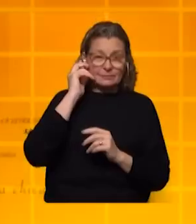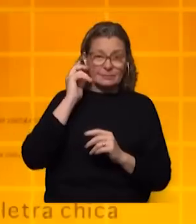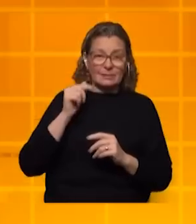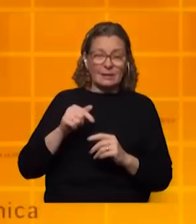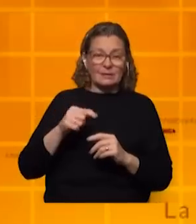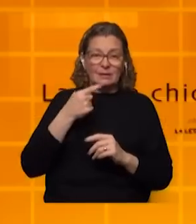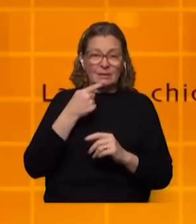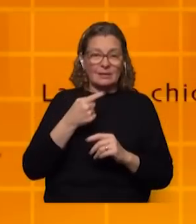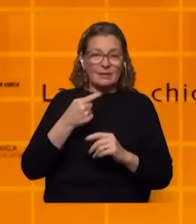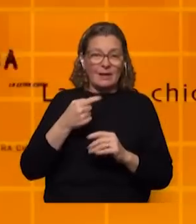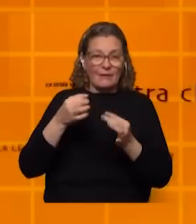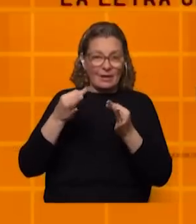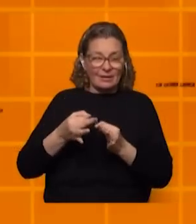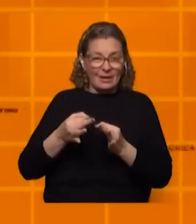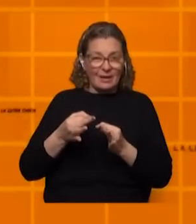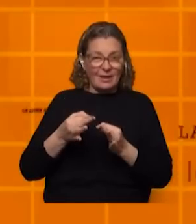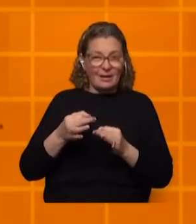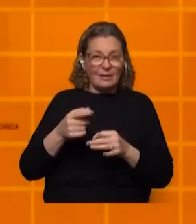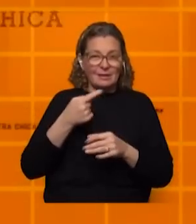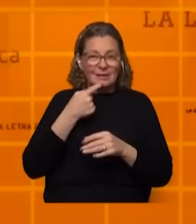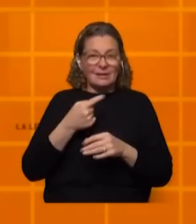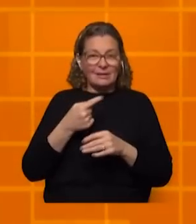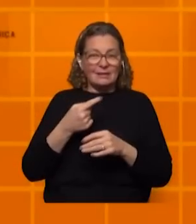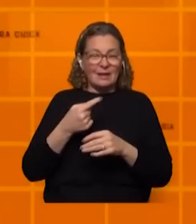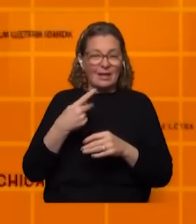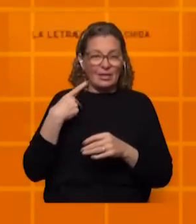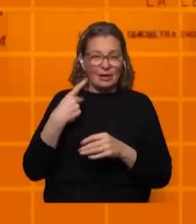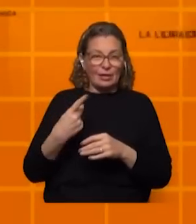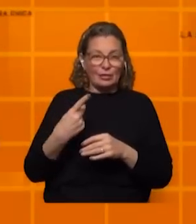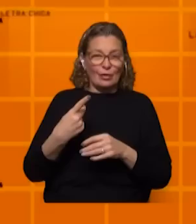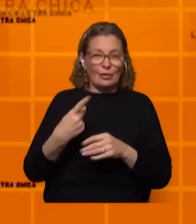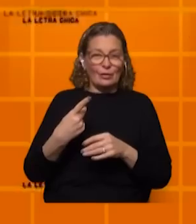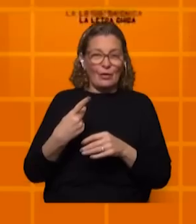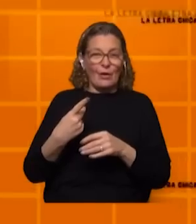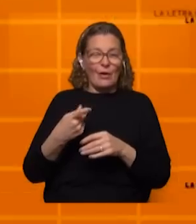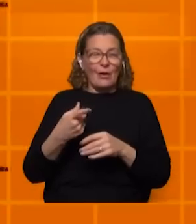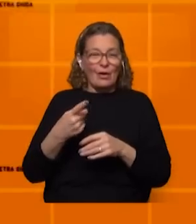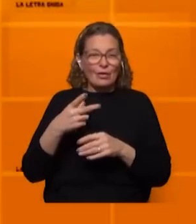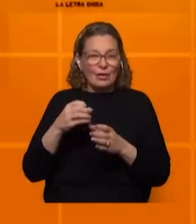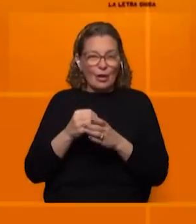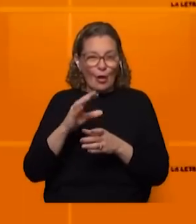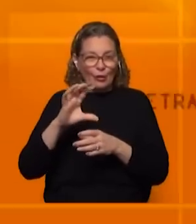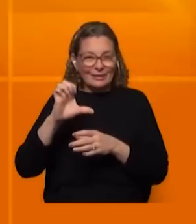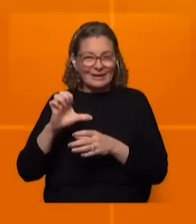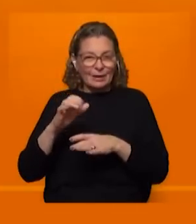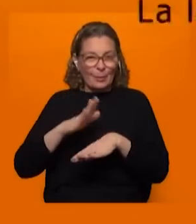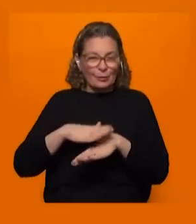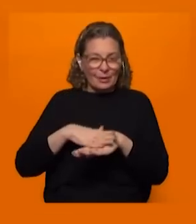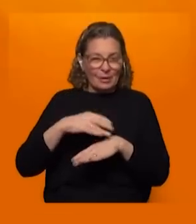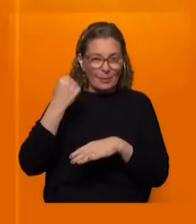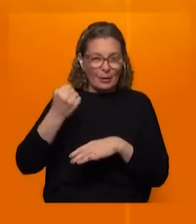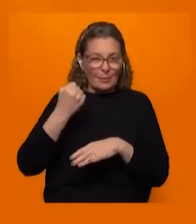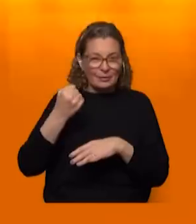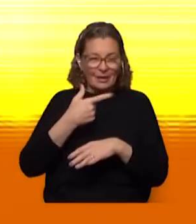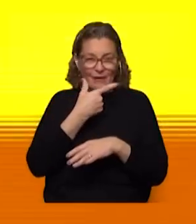mucho más. Sí, efectivamente. ¿Qué decimos nosotros? El directorio de OCE encabezado por Montero acaba de hacer una enorme irresponsabilidad que es fácil